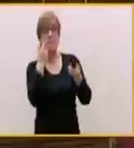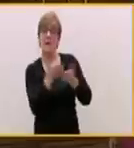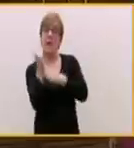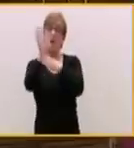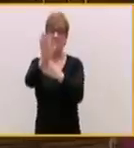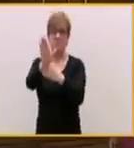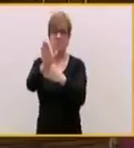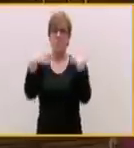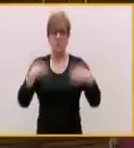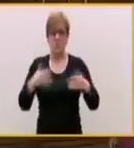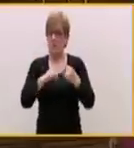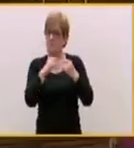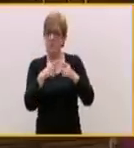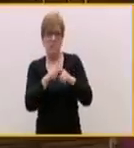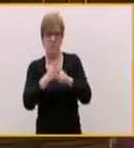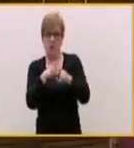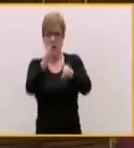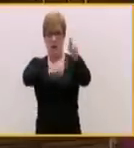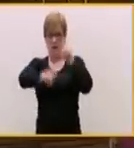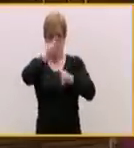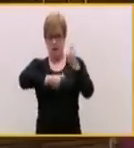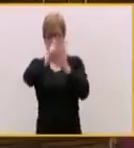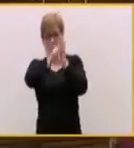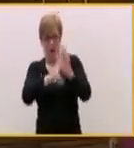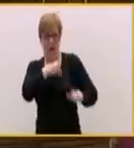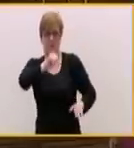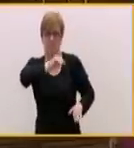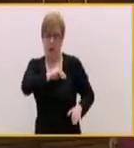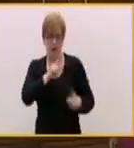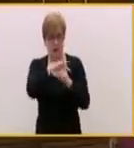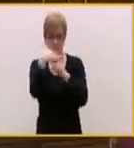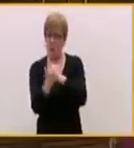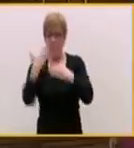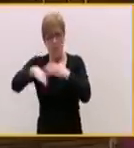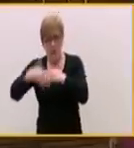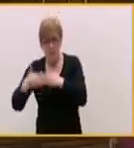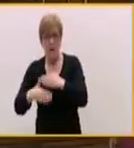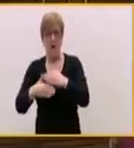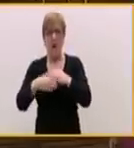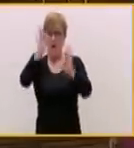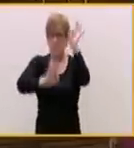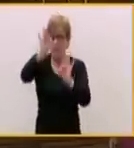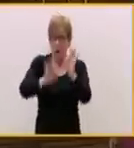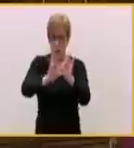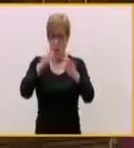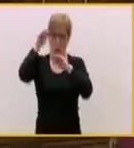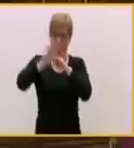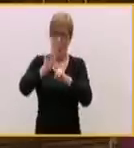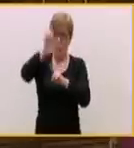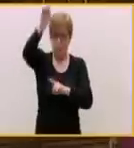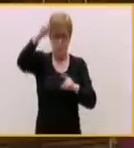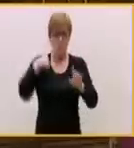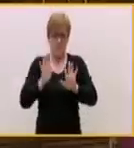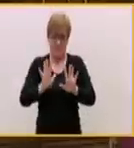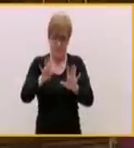tensión, la recesión se agrava, España entra en situación límite, la prima se desboca a 610 puntos y empuja a España al